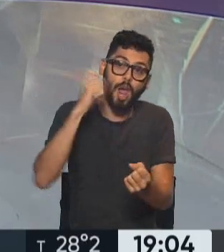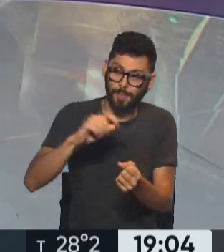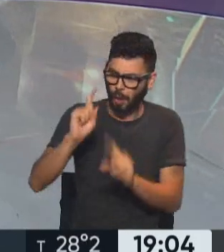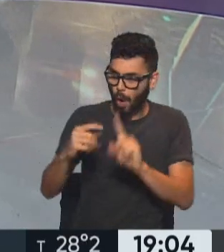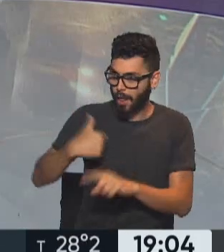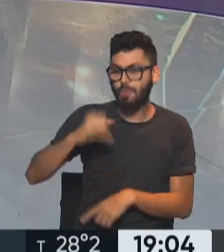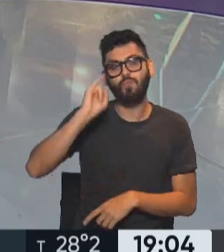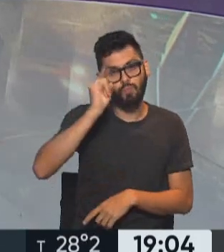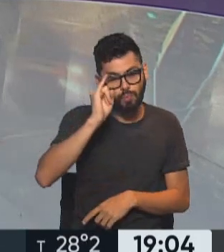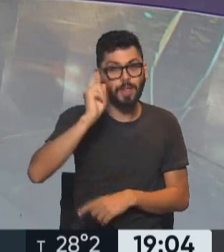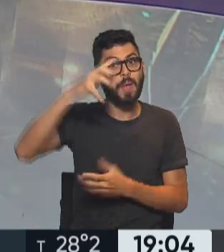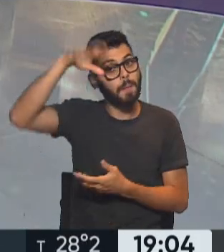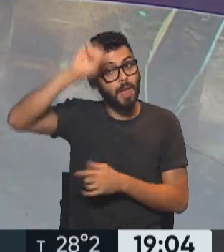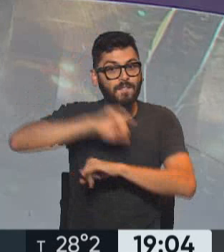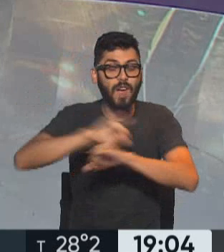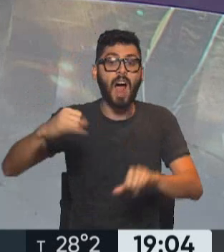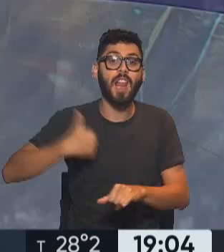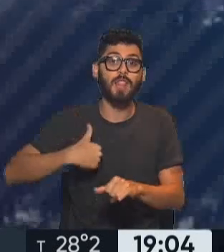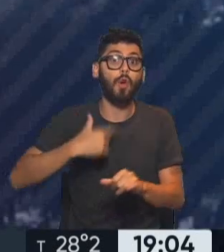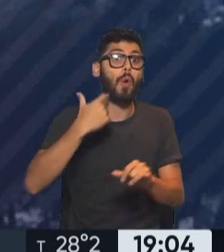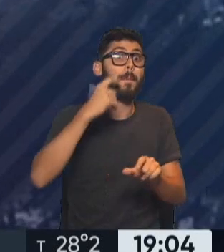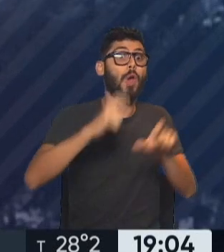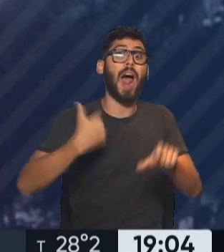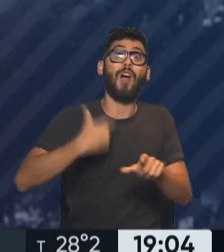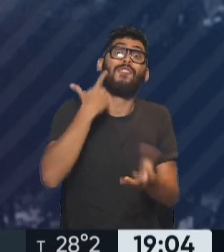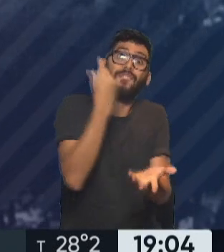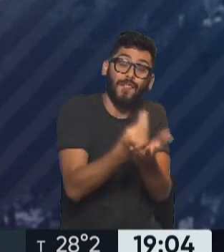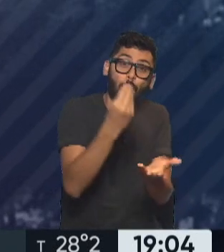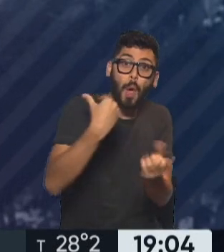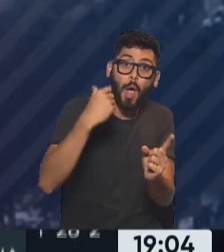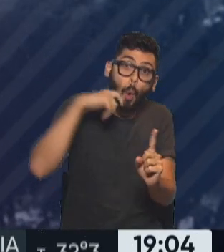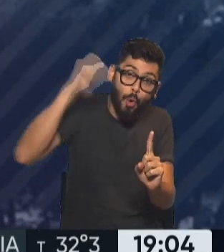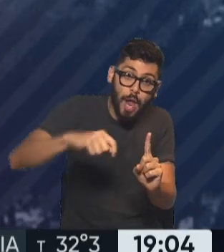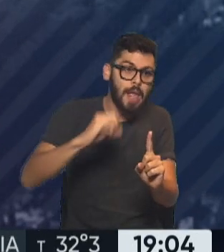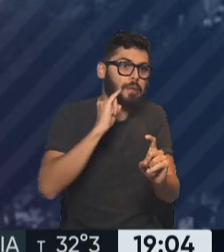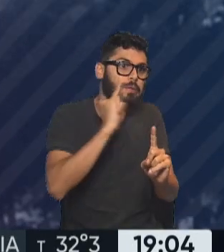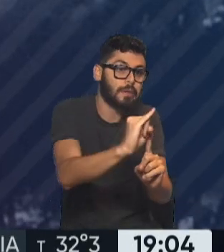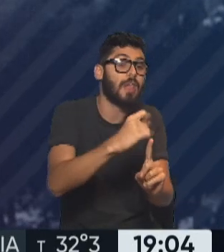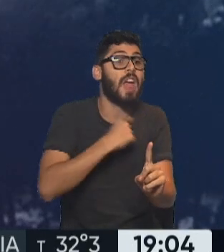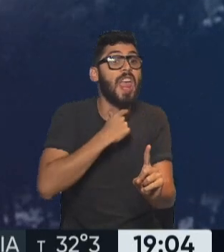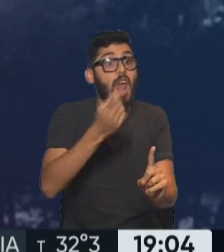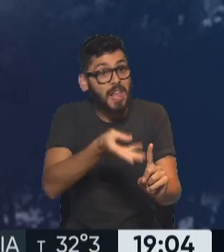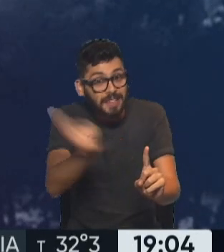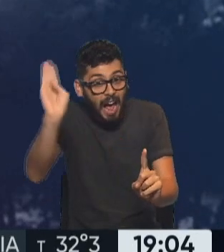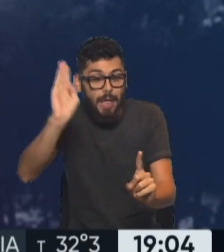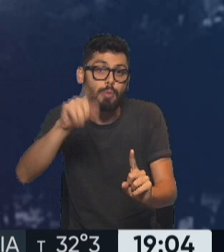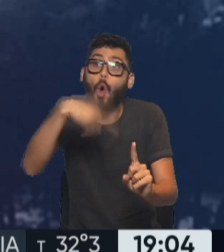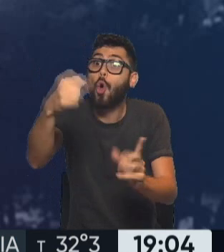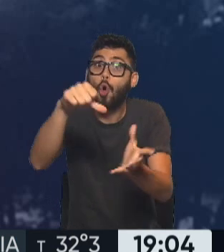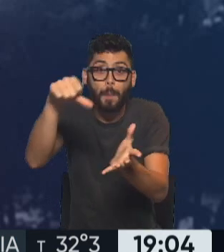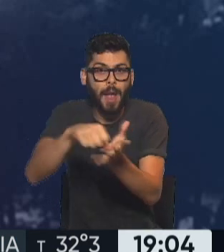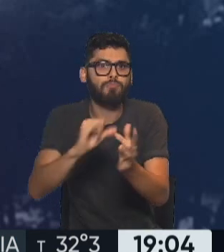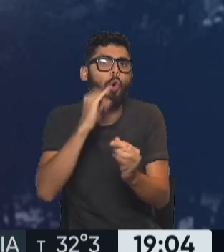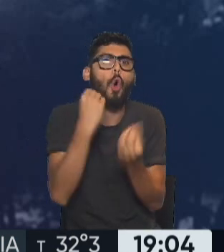Cancillería está brindando información a los argentinos que están en Ucrania y que quieren justamente salir y estar en otros países.